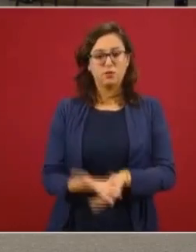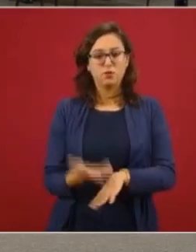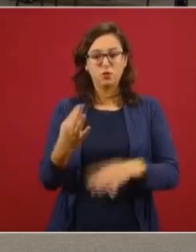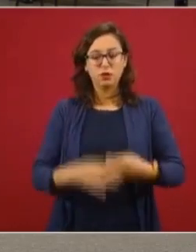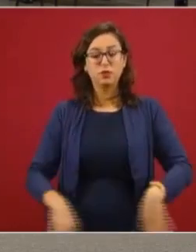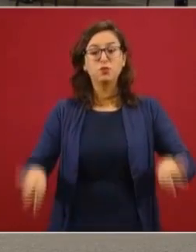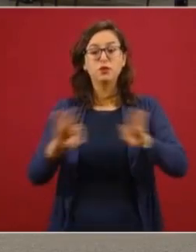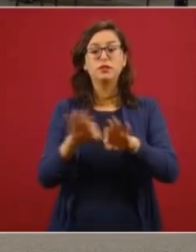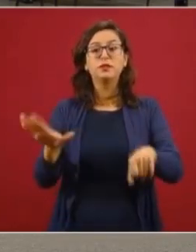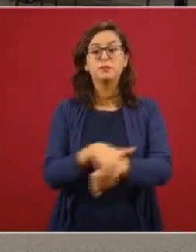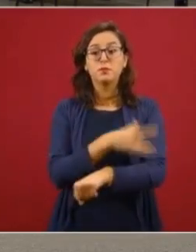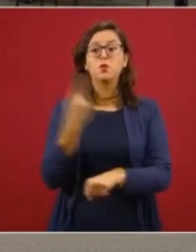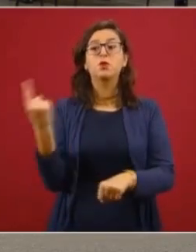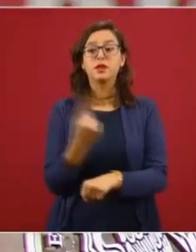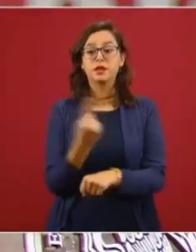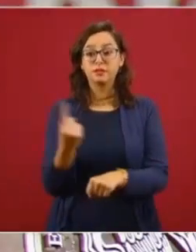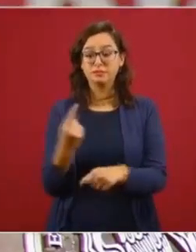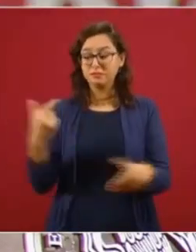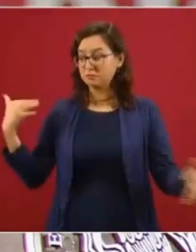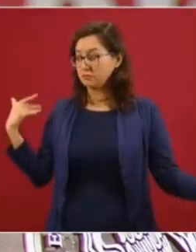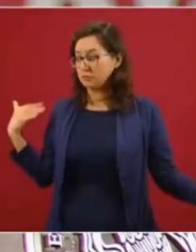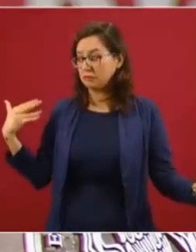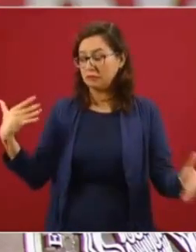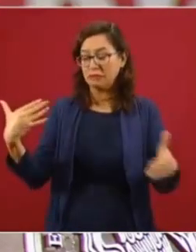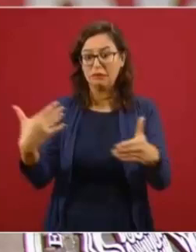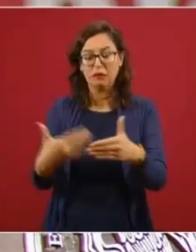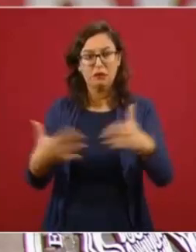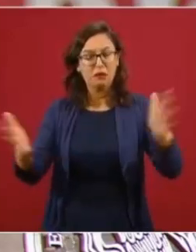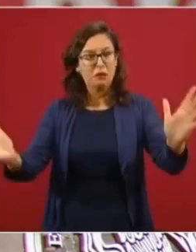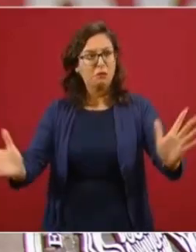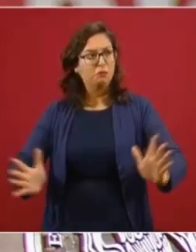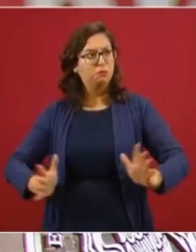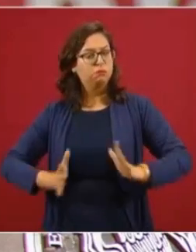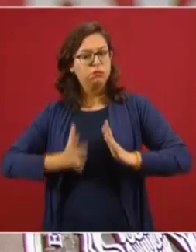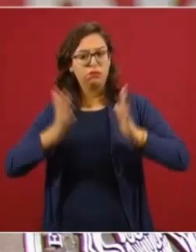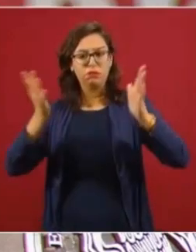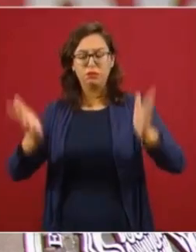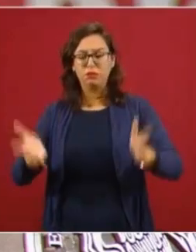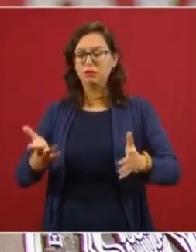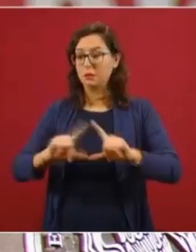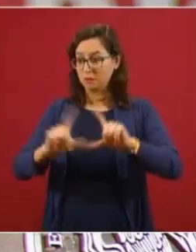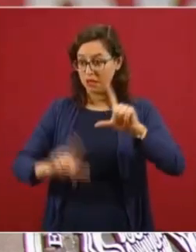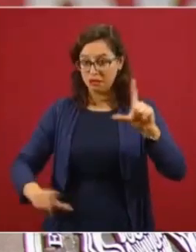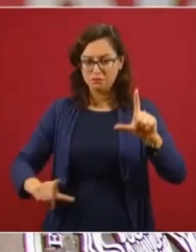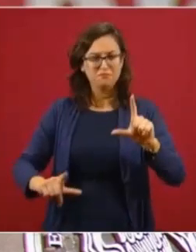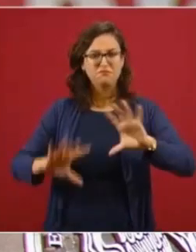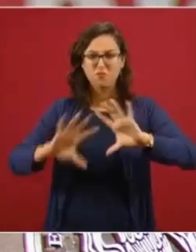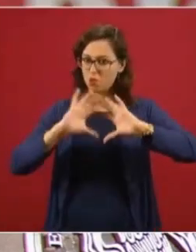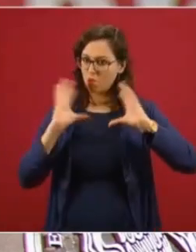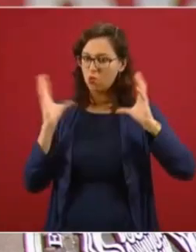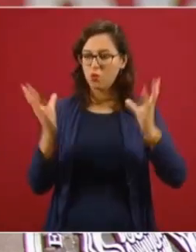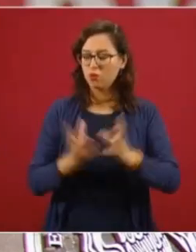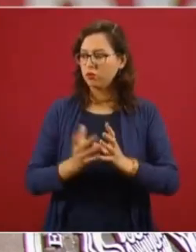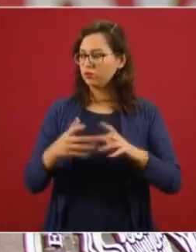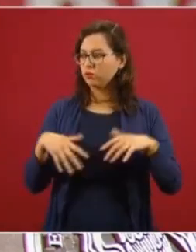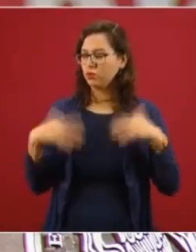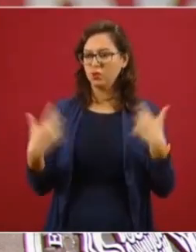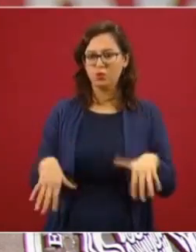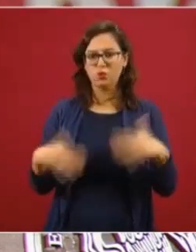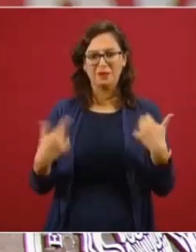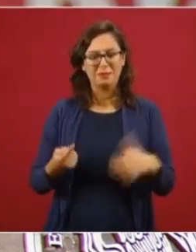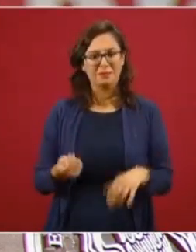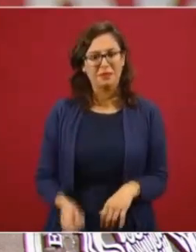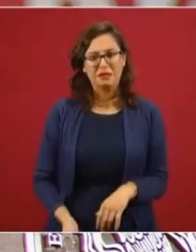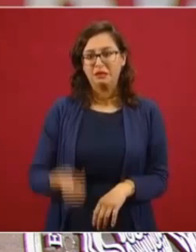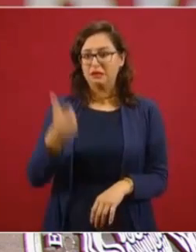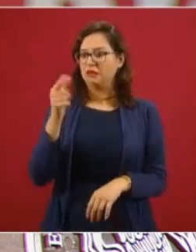una situación sin duda alguna sin precedentes a nivel no solo de México, sino a nivel mundial, donde la situación de la pandemia nos